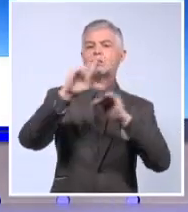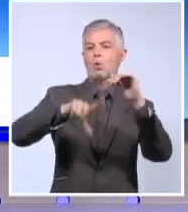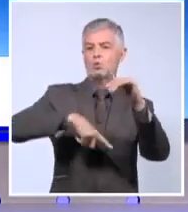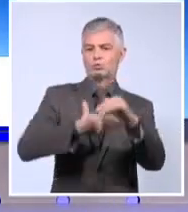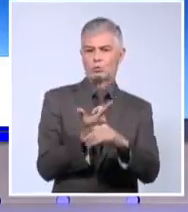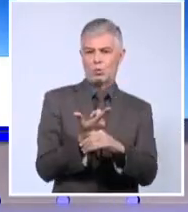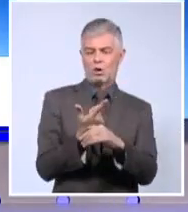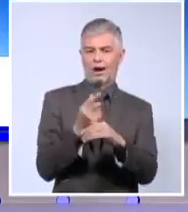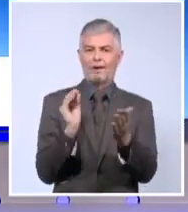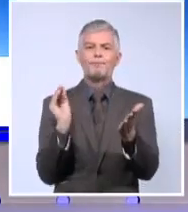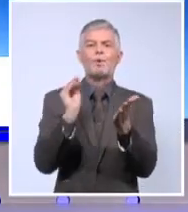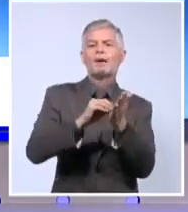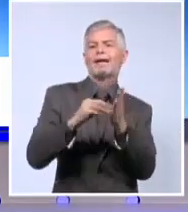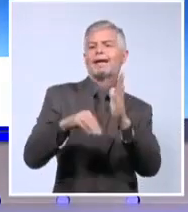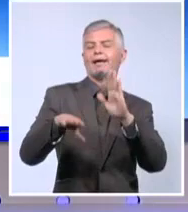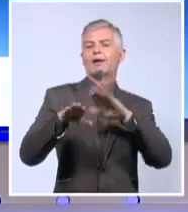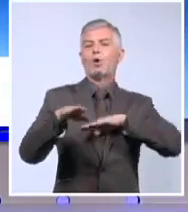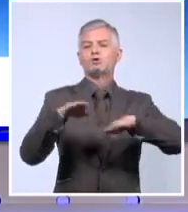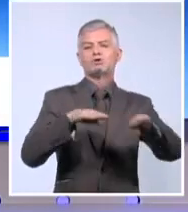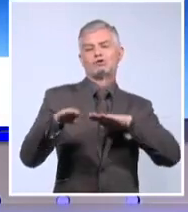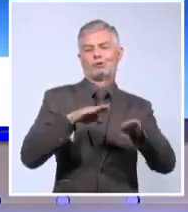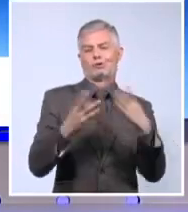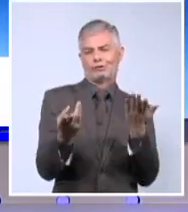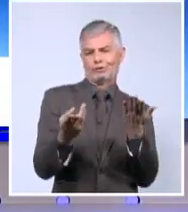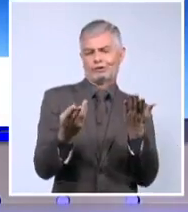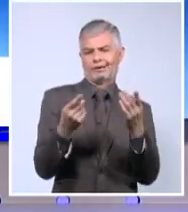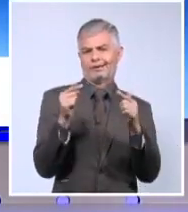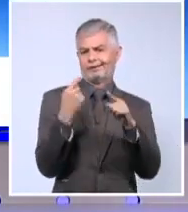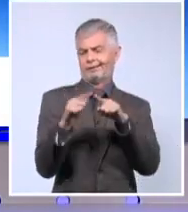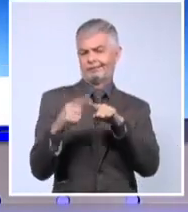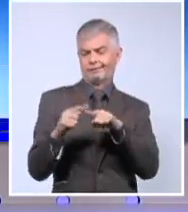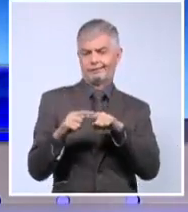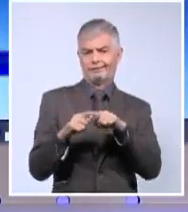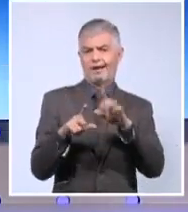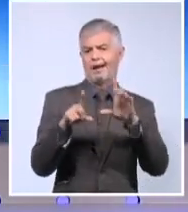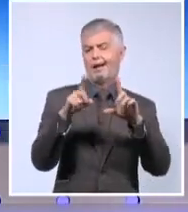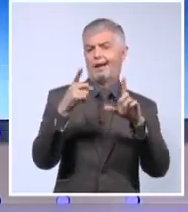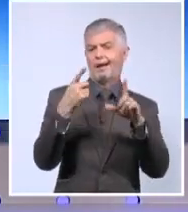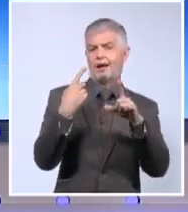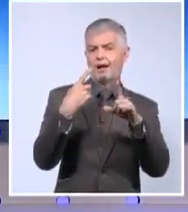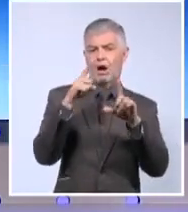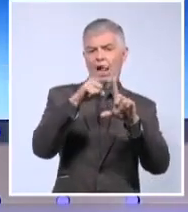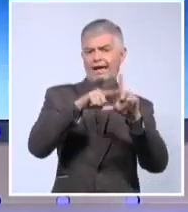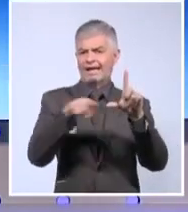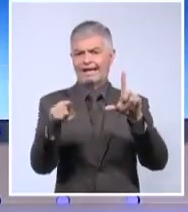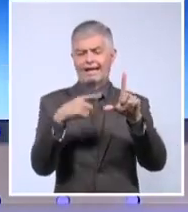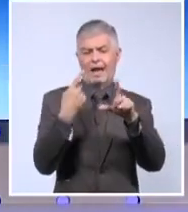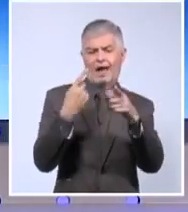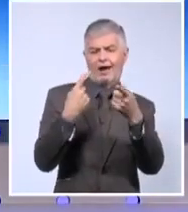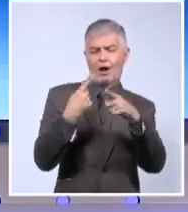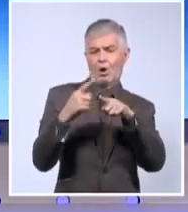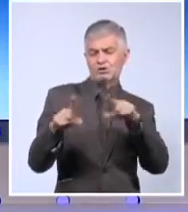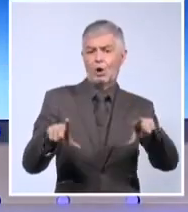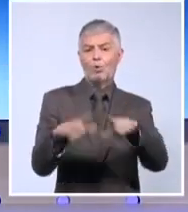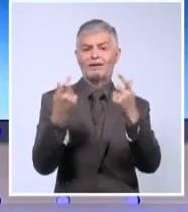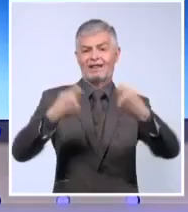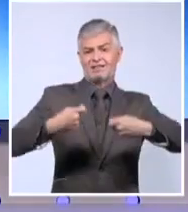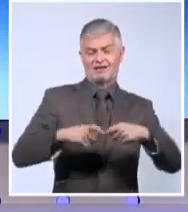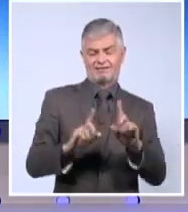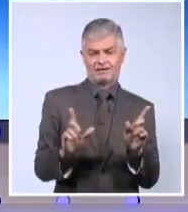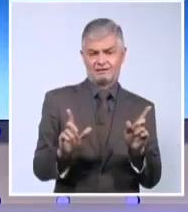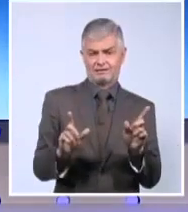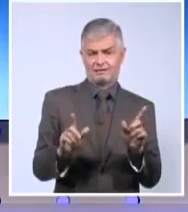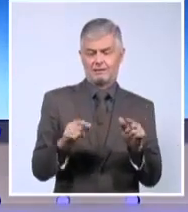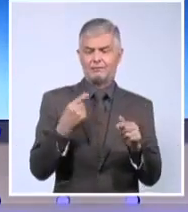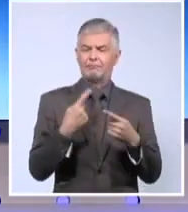para un diálogo con reglas y determinaciones de las que ya hemos hablado durante todo este día. Pero hacer ver que todo